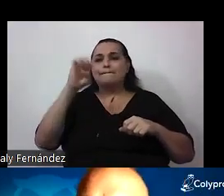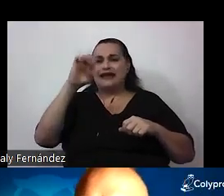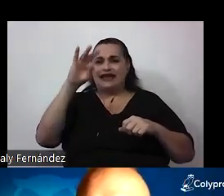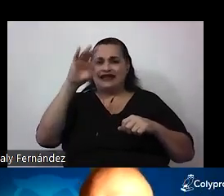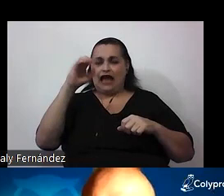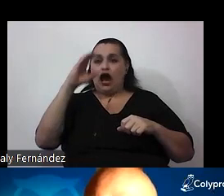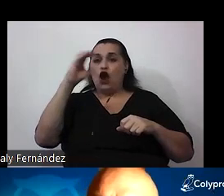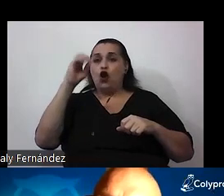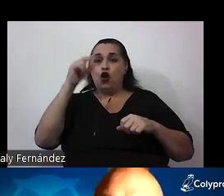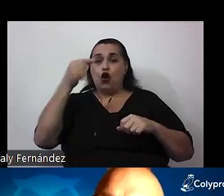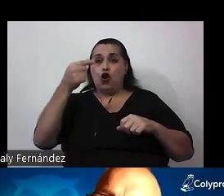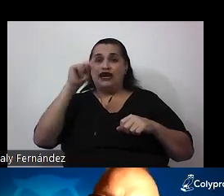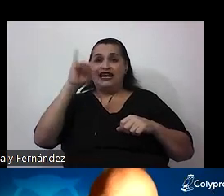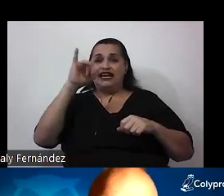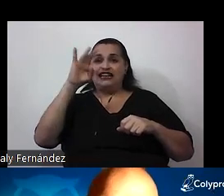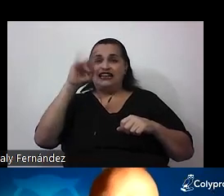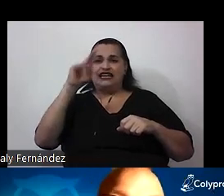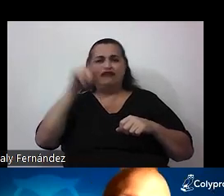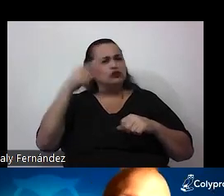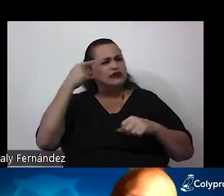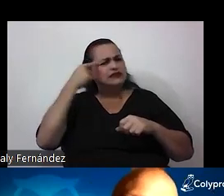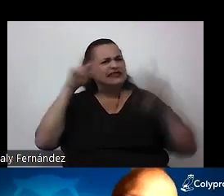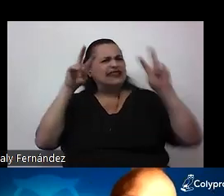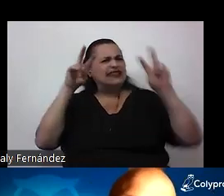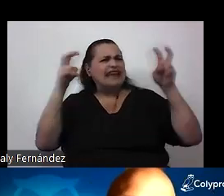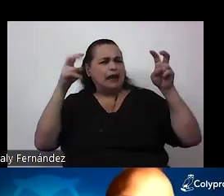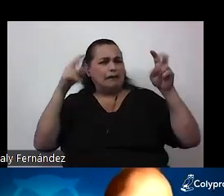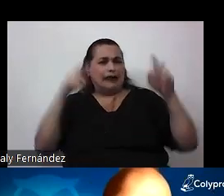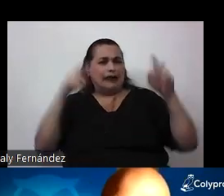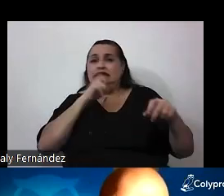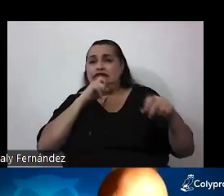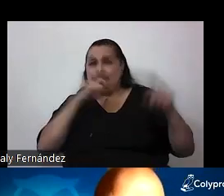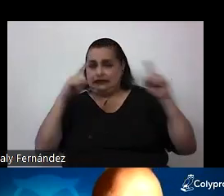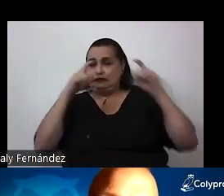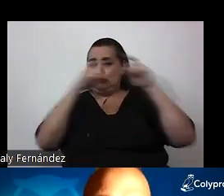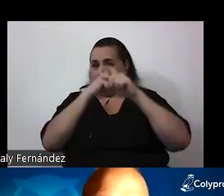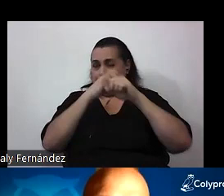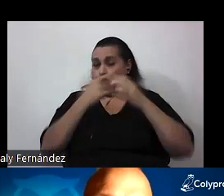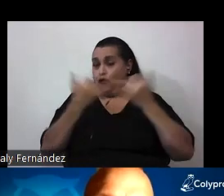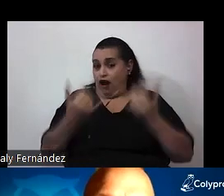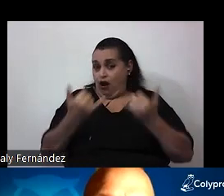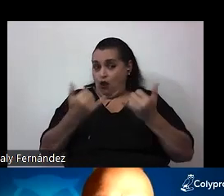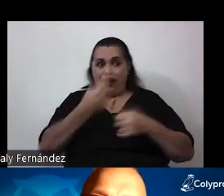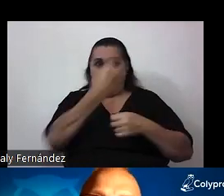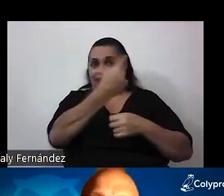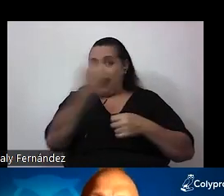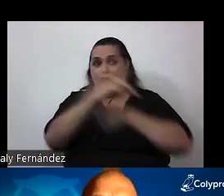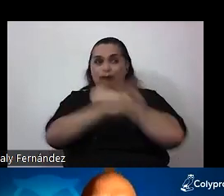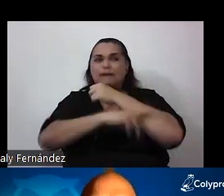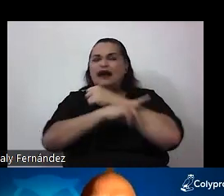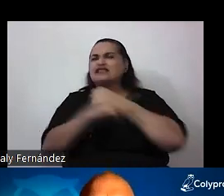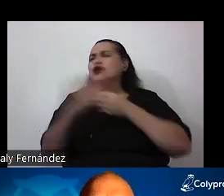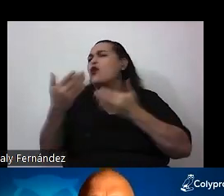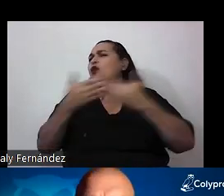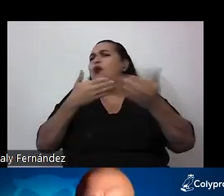Piensen en cualquier tema polémico, que sea polémico ahora y en sus respectivos países. Cualquier tema que